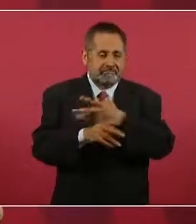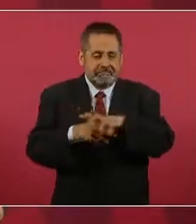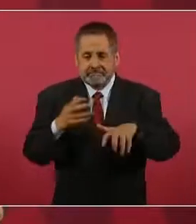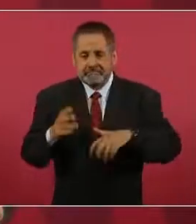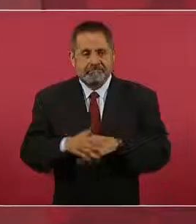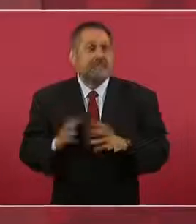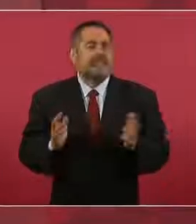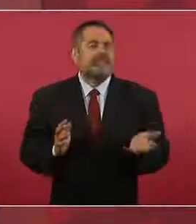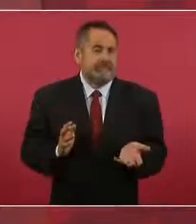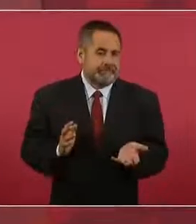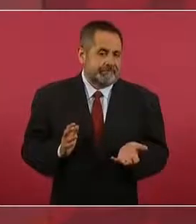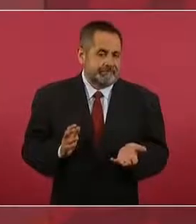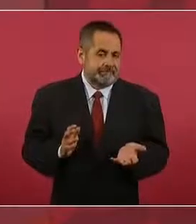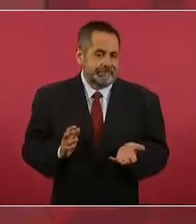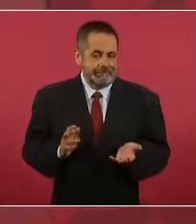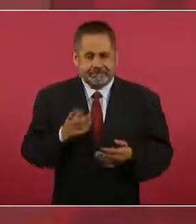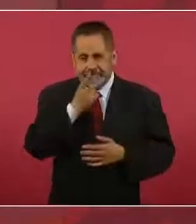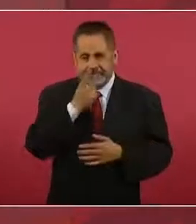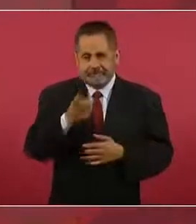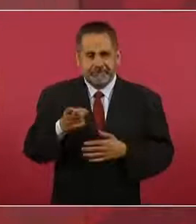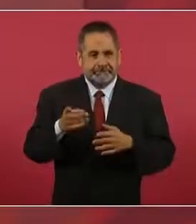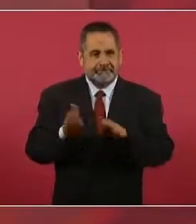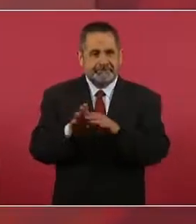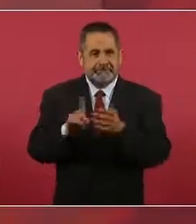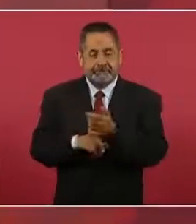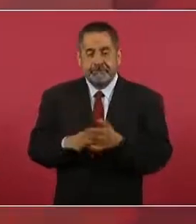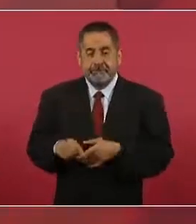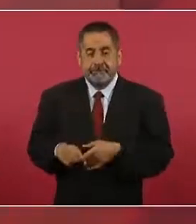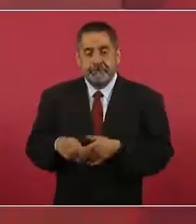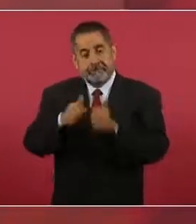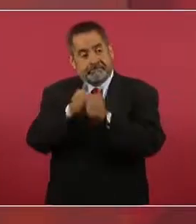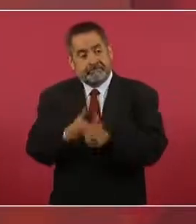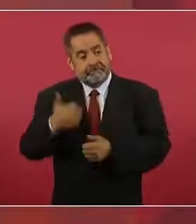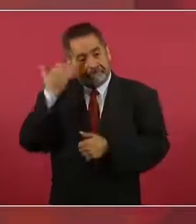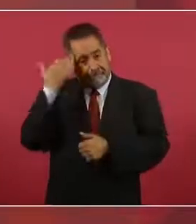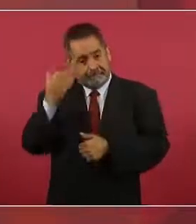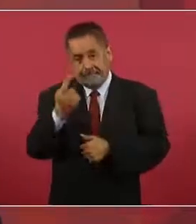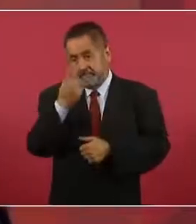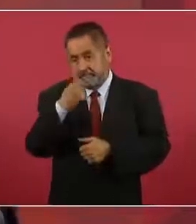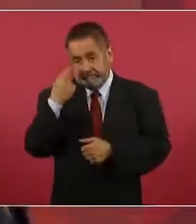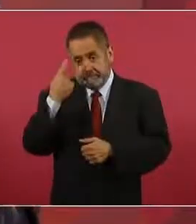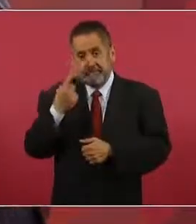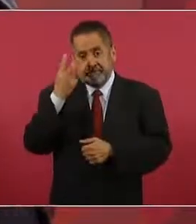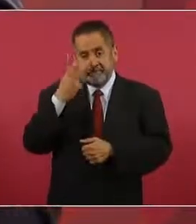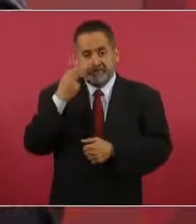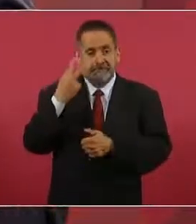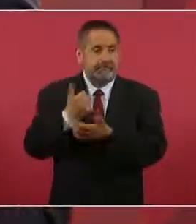si se les mantiene una hora, dos horas, de atiende pasajeros.